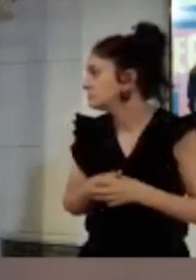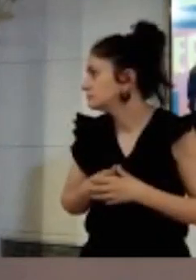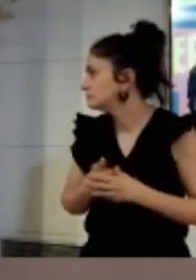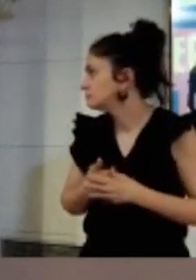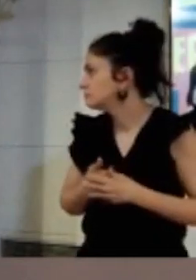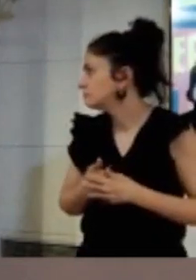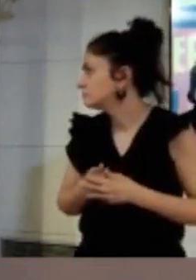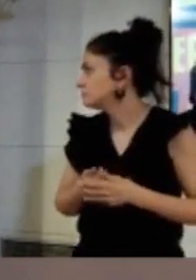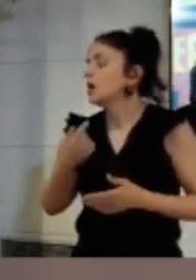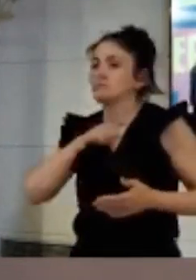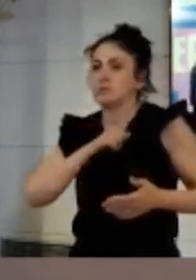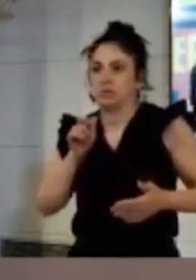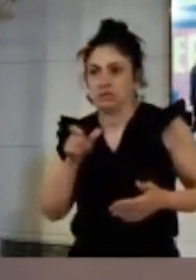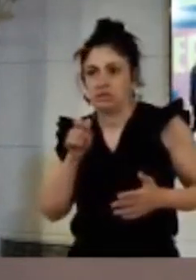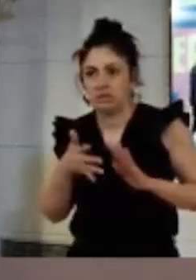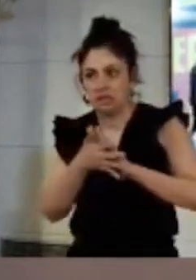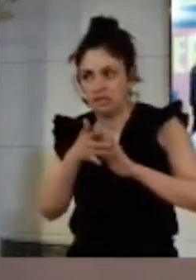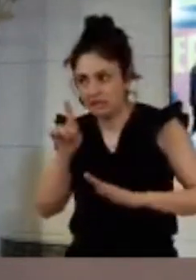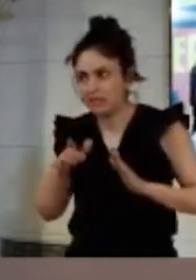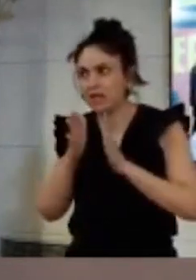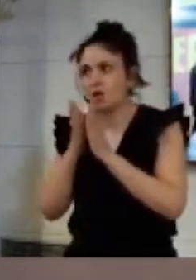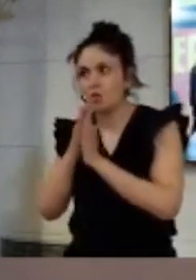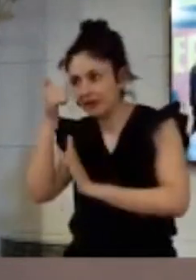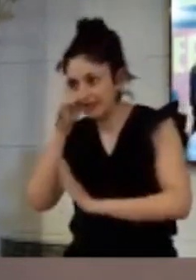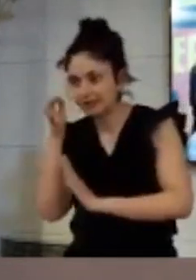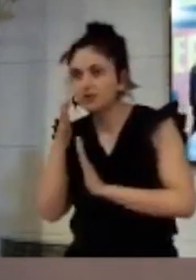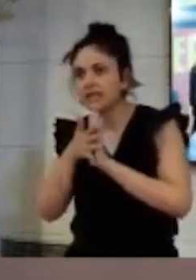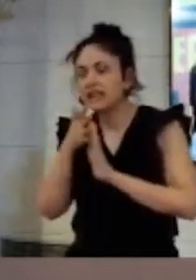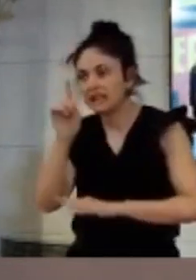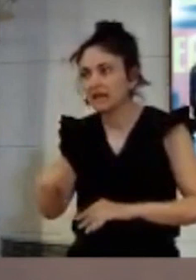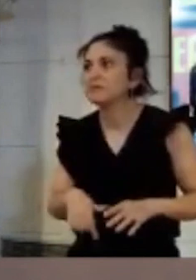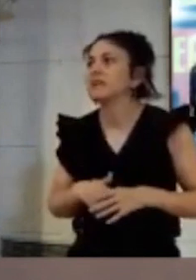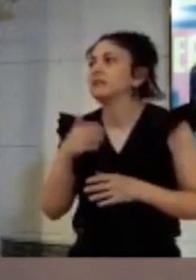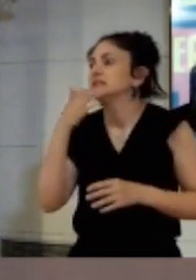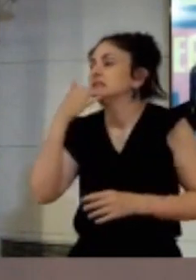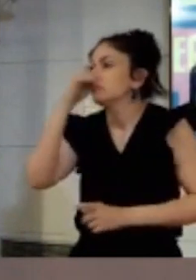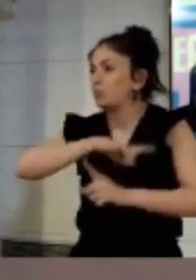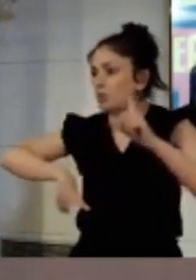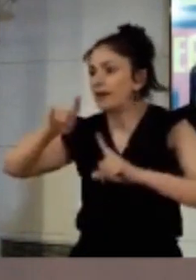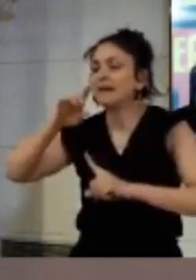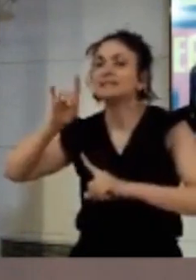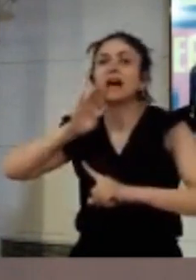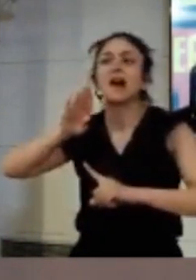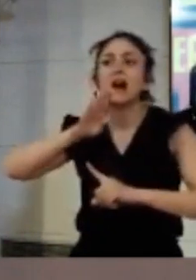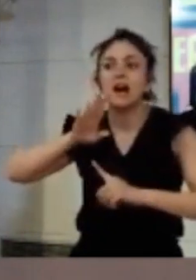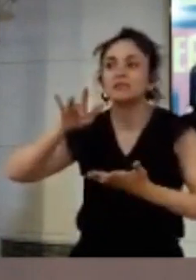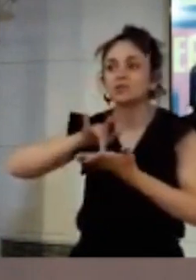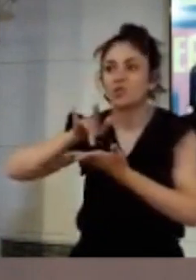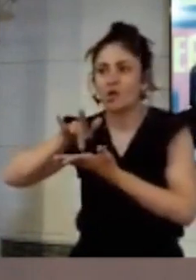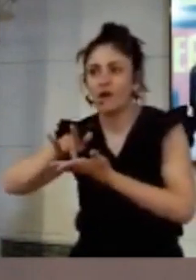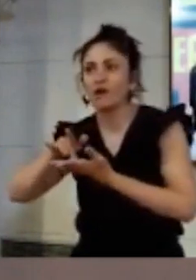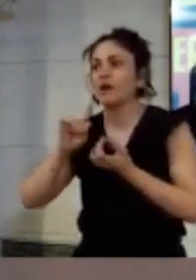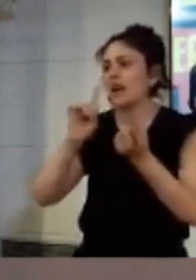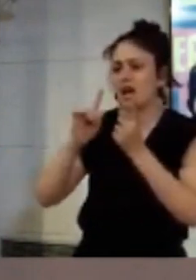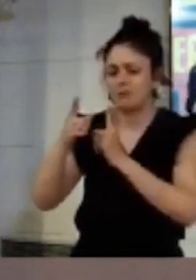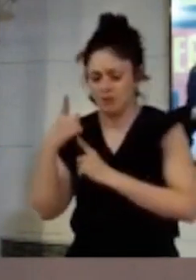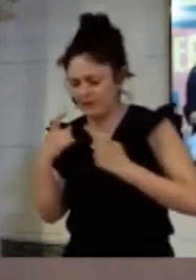Venimos diciéndolo y lo decían también mis compañeras, mis compañeros, ante estos problemas, ante esta necesidad de cambio evidente,